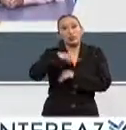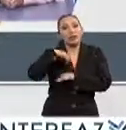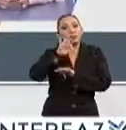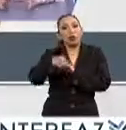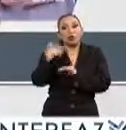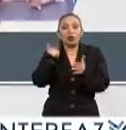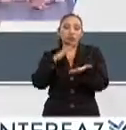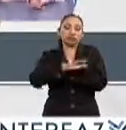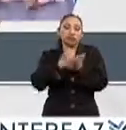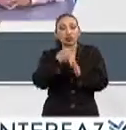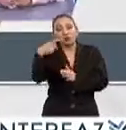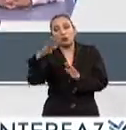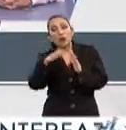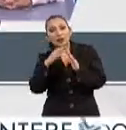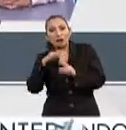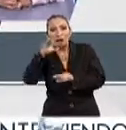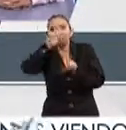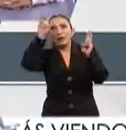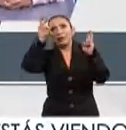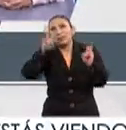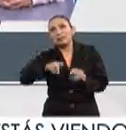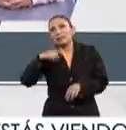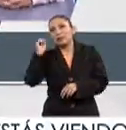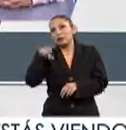asado en tu casa, todo se trata de fútbol.